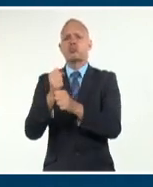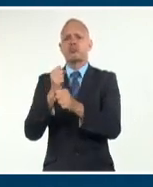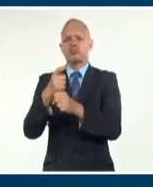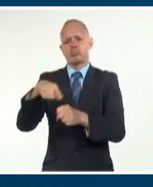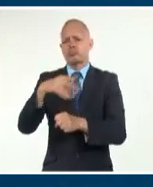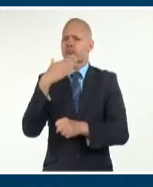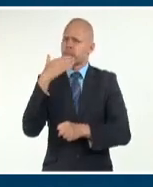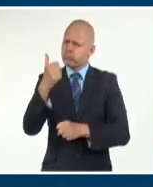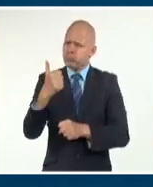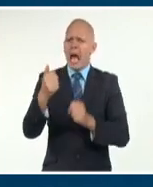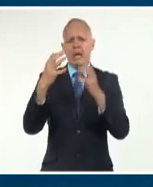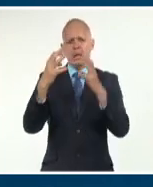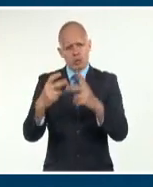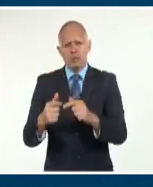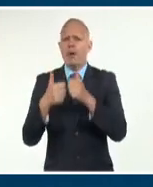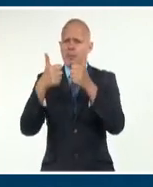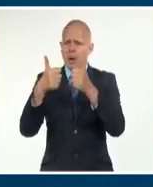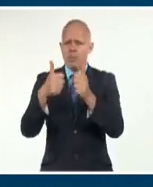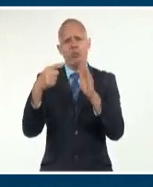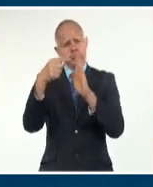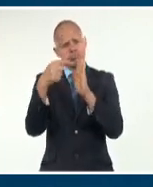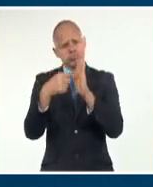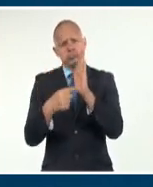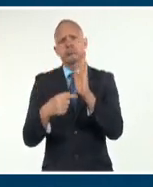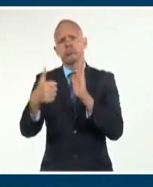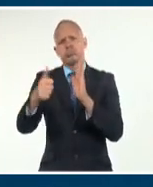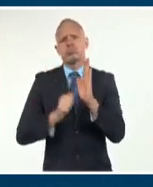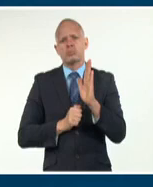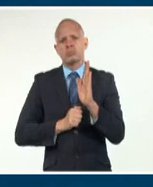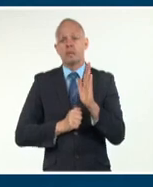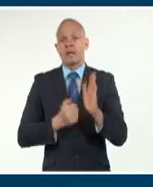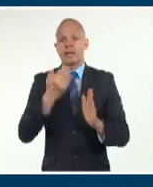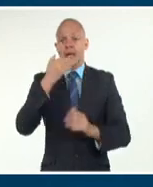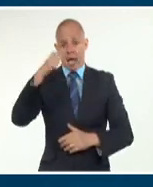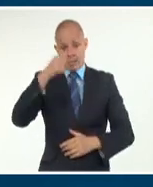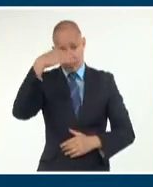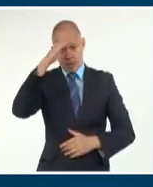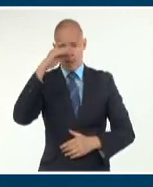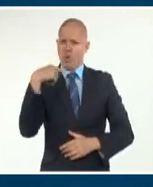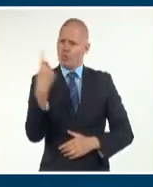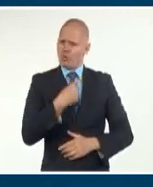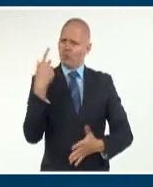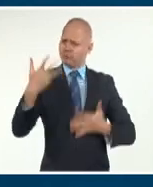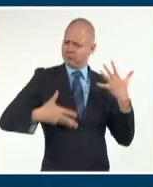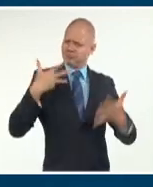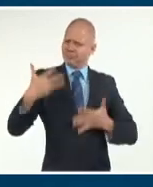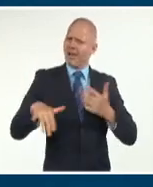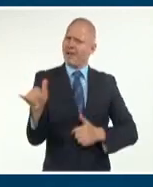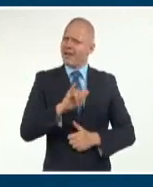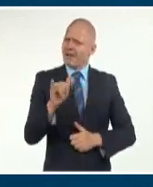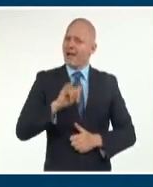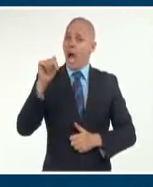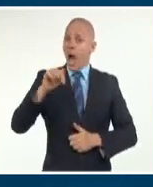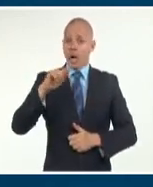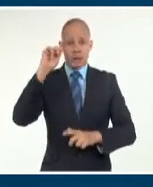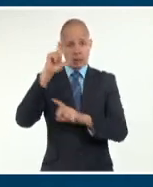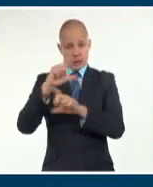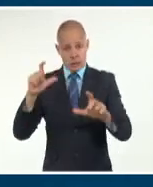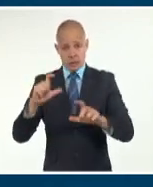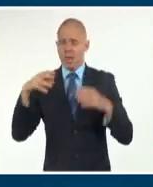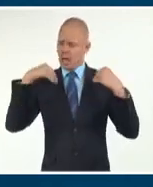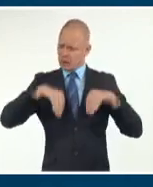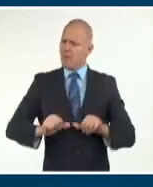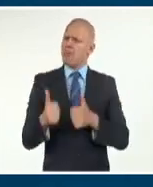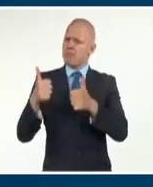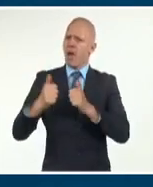es un suceso, dijo, que multiplica el orgullo de este país y de sus científicos. El presidente cubano